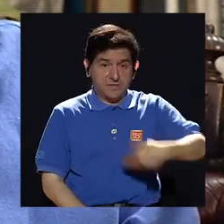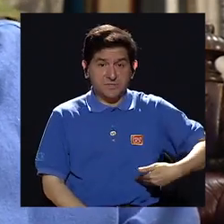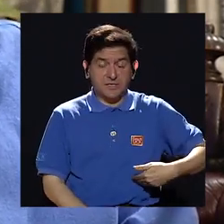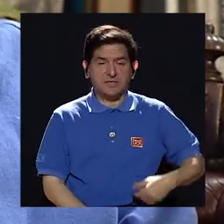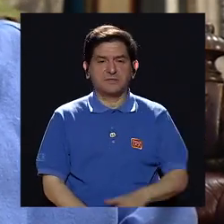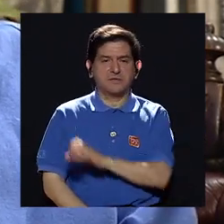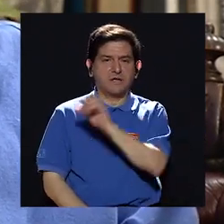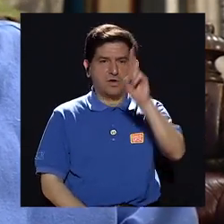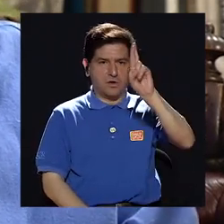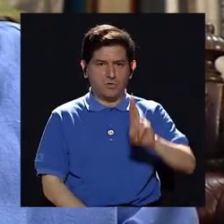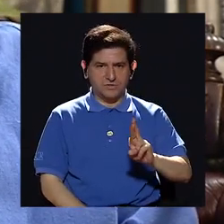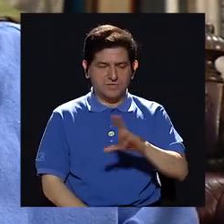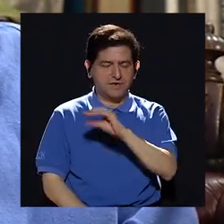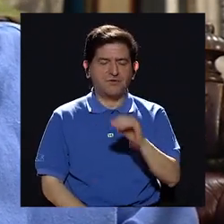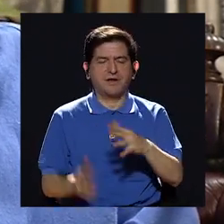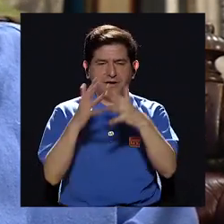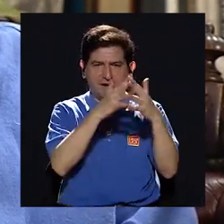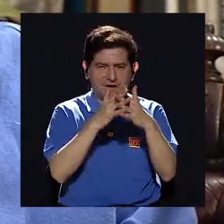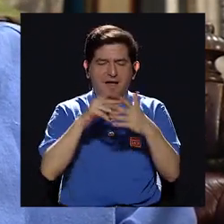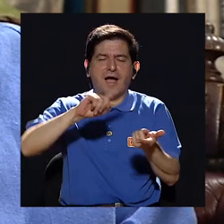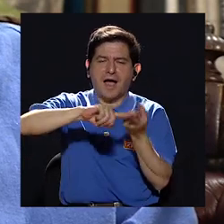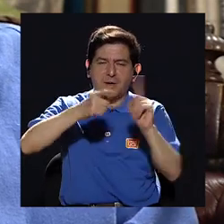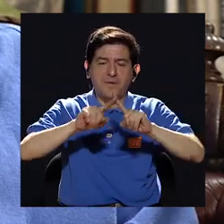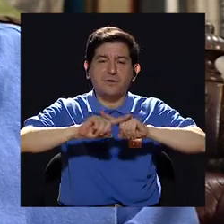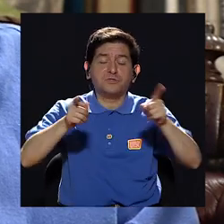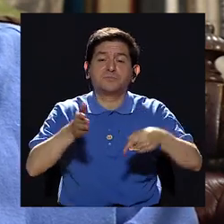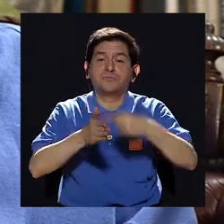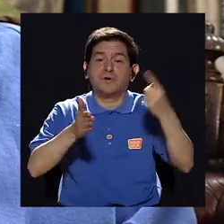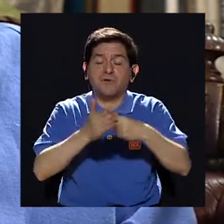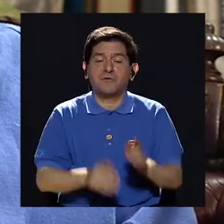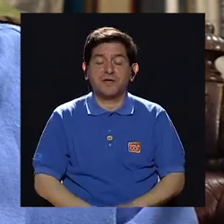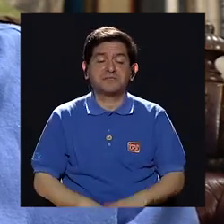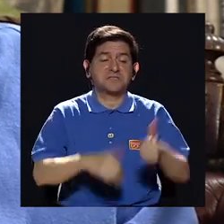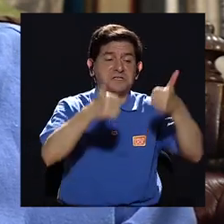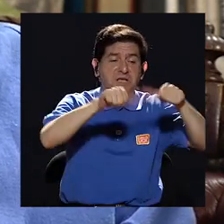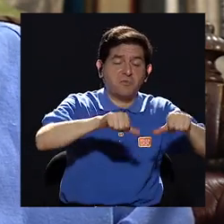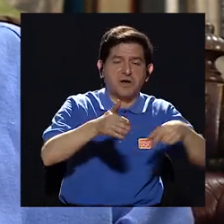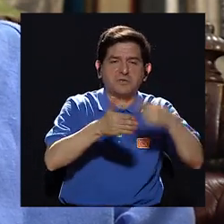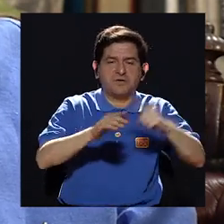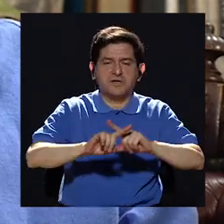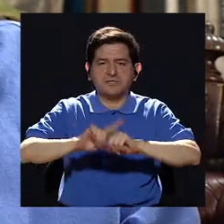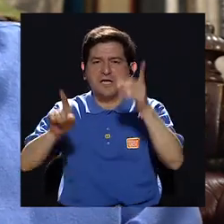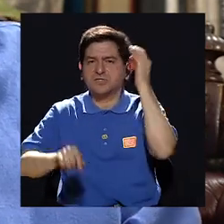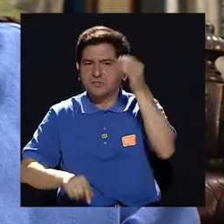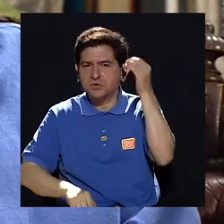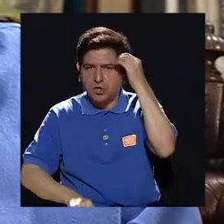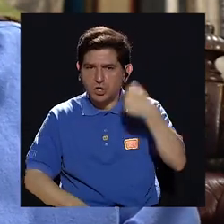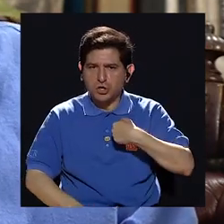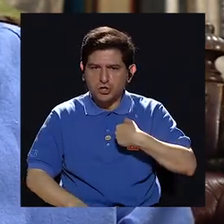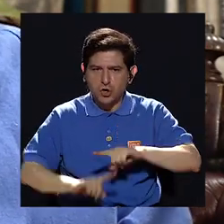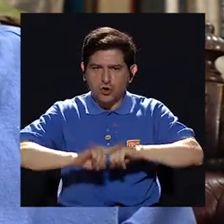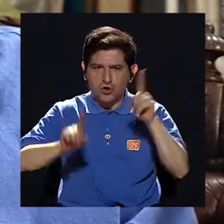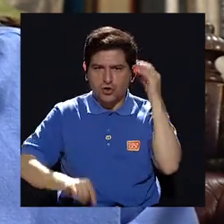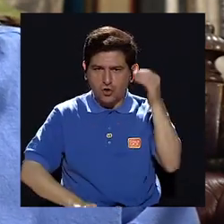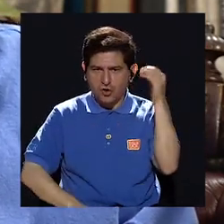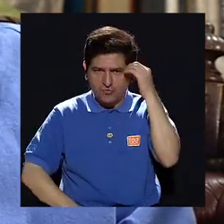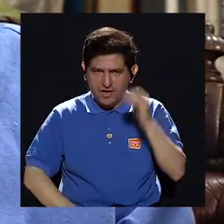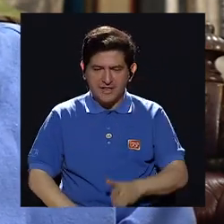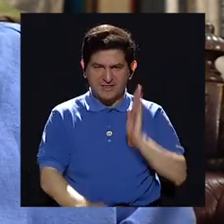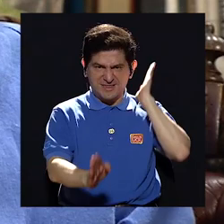Rica y Estados Unidos son muy amigos, pero los amigos a veces coinciden, a veces discrepan y yo discrepo